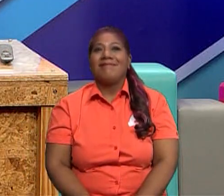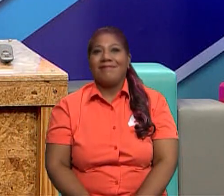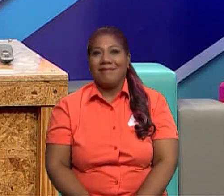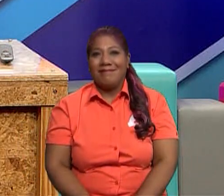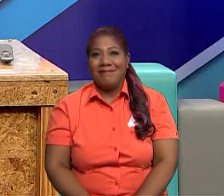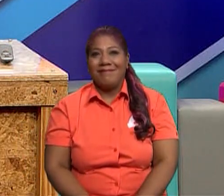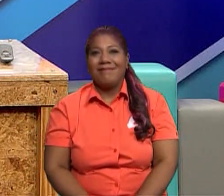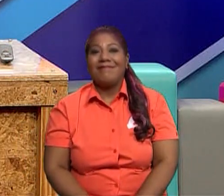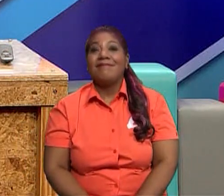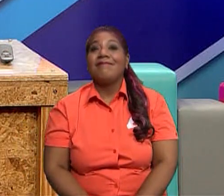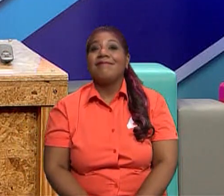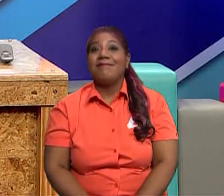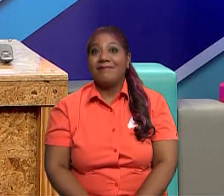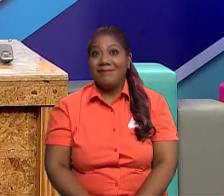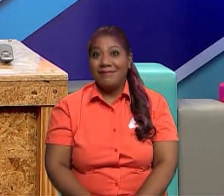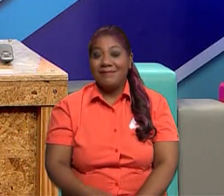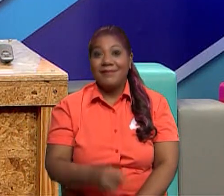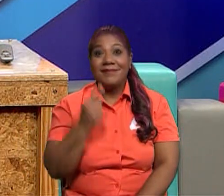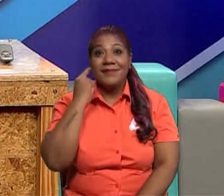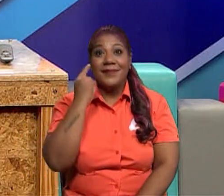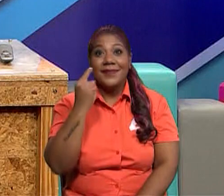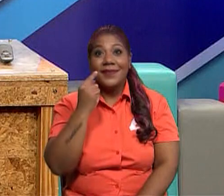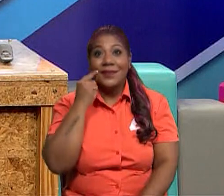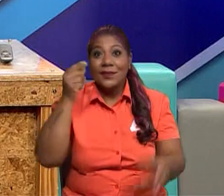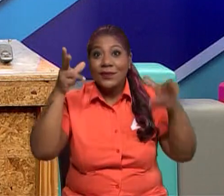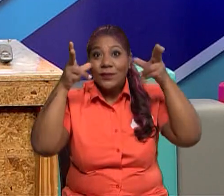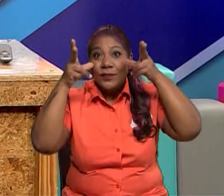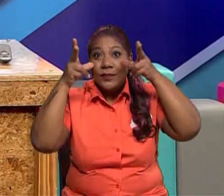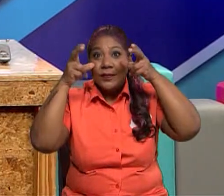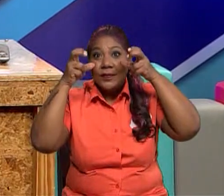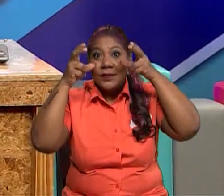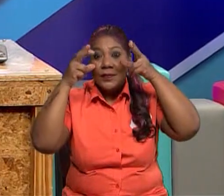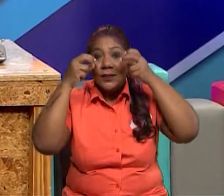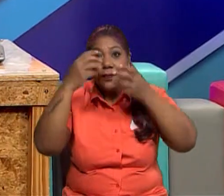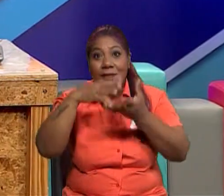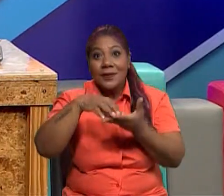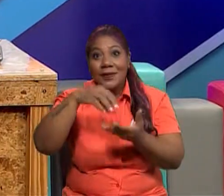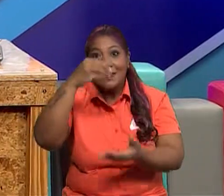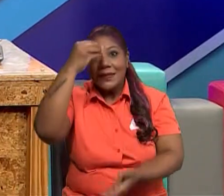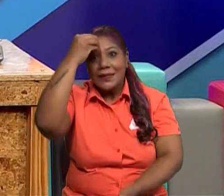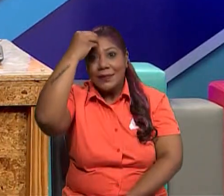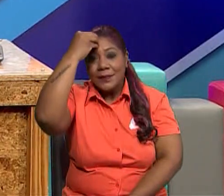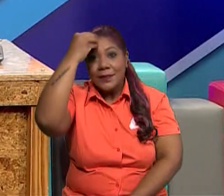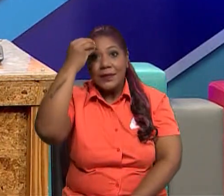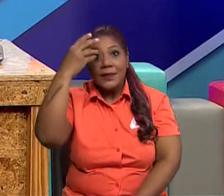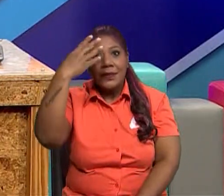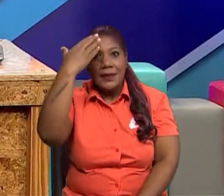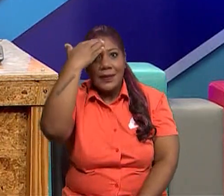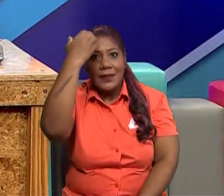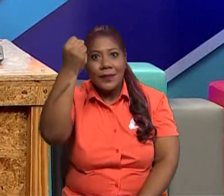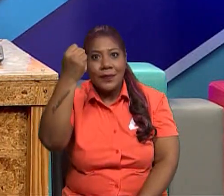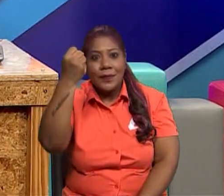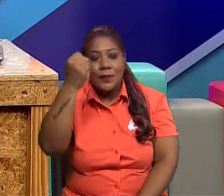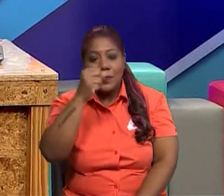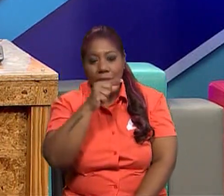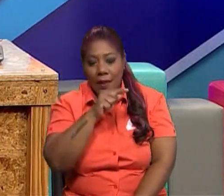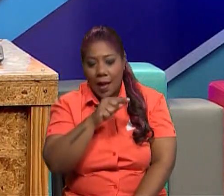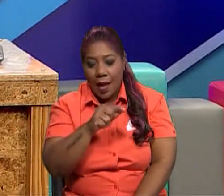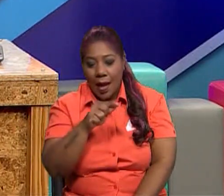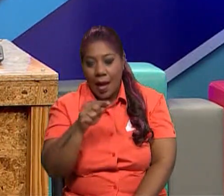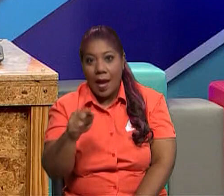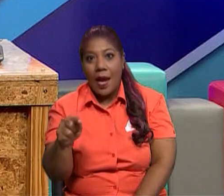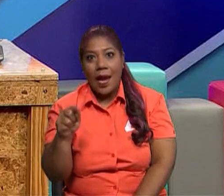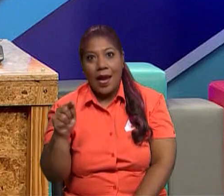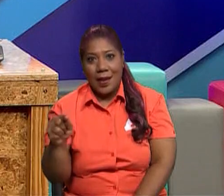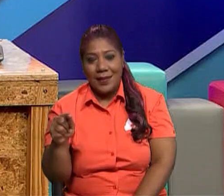allí está reconociendo, ¿verdad? El sonido. En el caso de aquellos niños que tienen